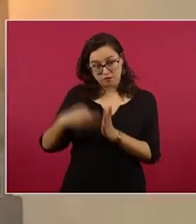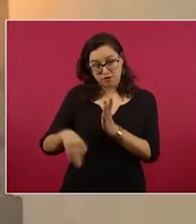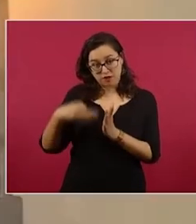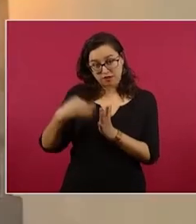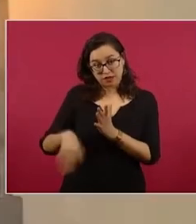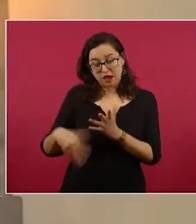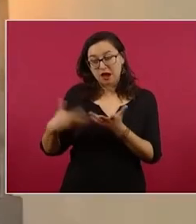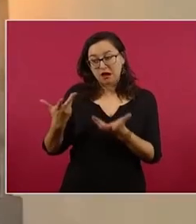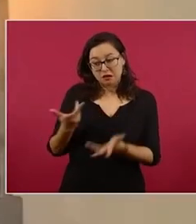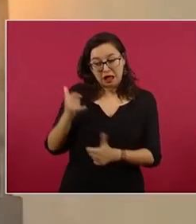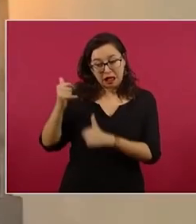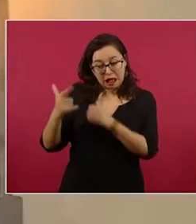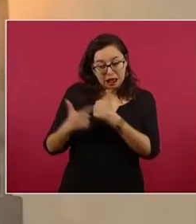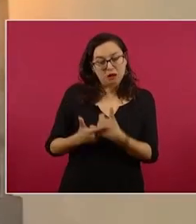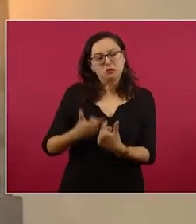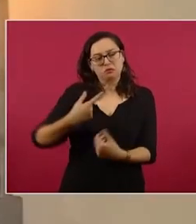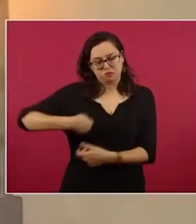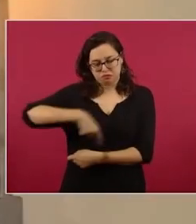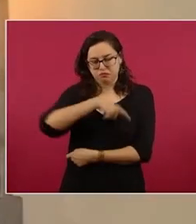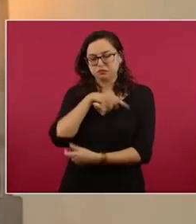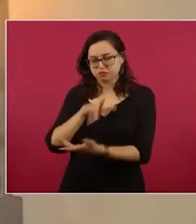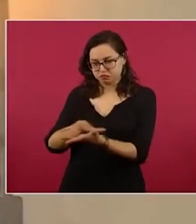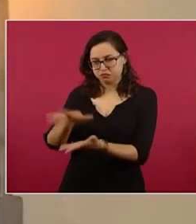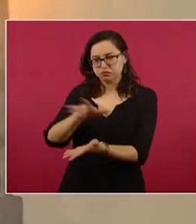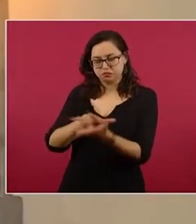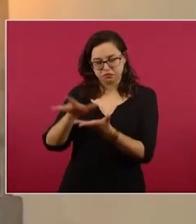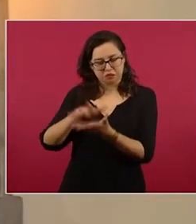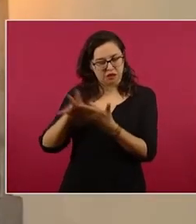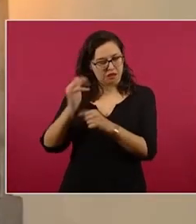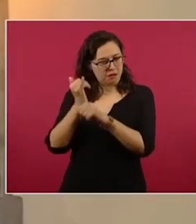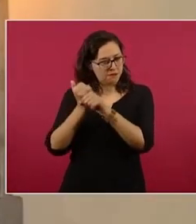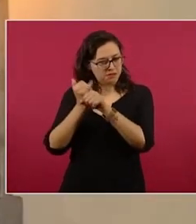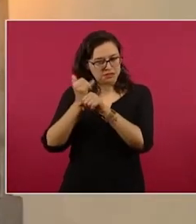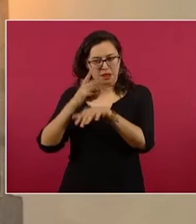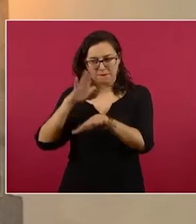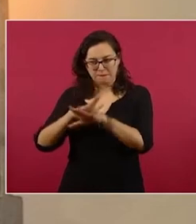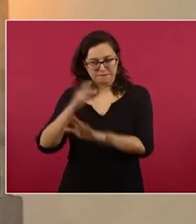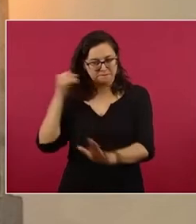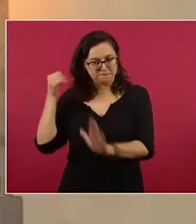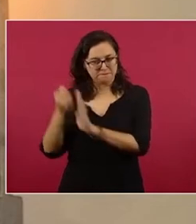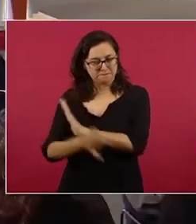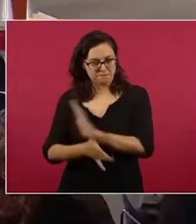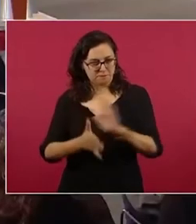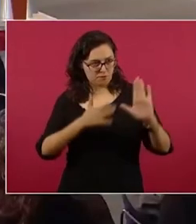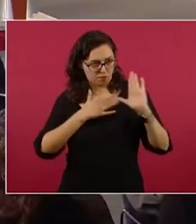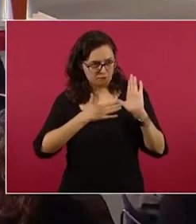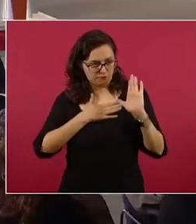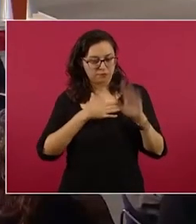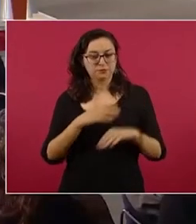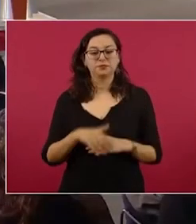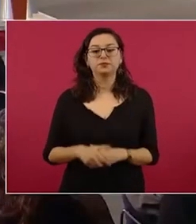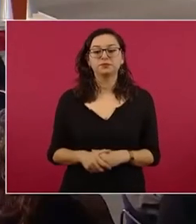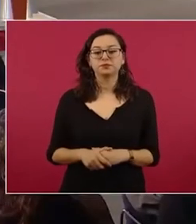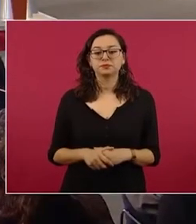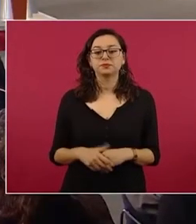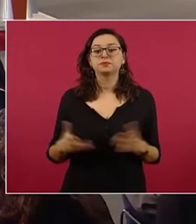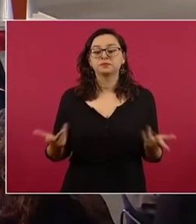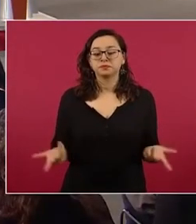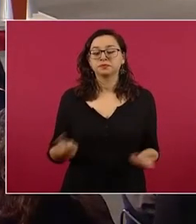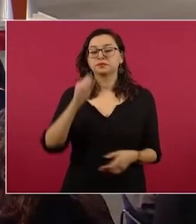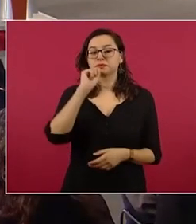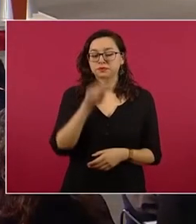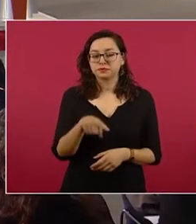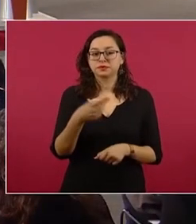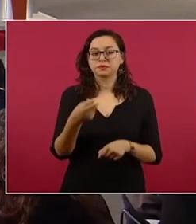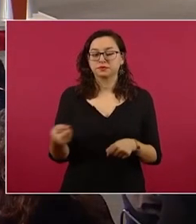todas las líneas de investigación esclarecer la verdad de los hechos y que no haya impunidad de tal suerte que ese mismo